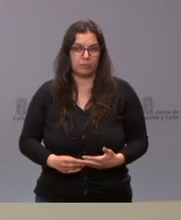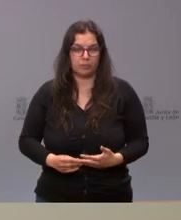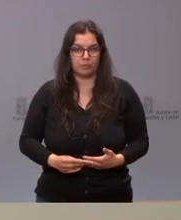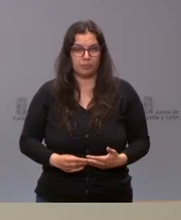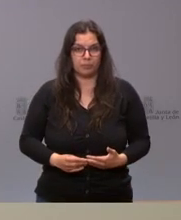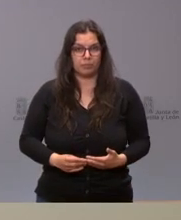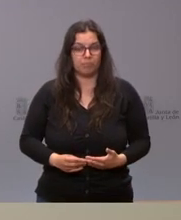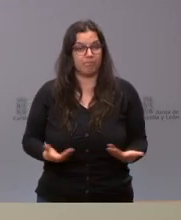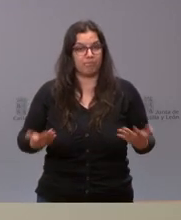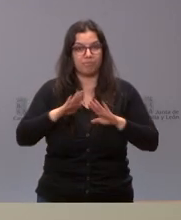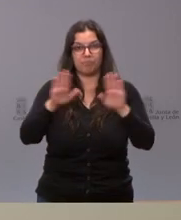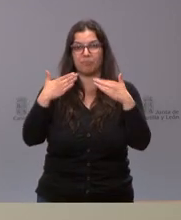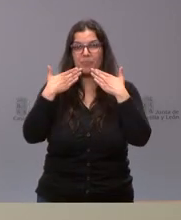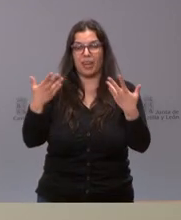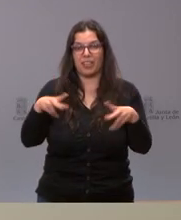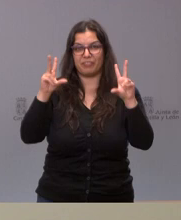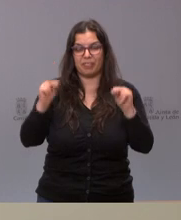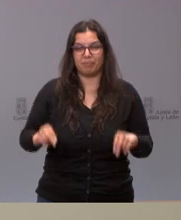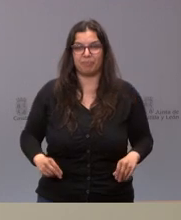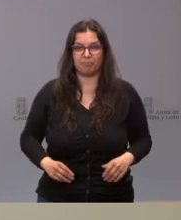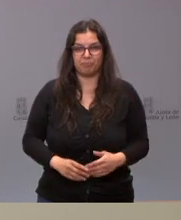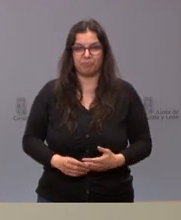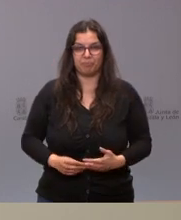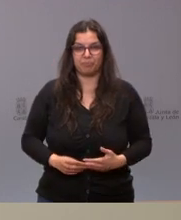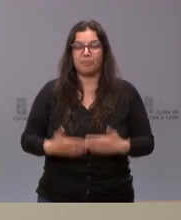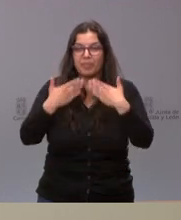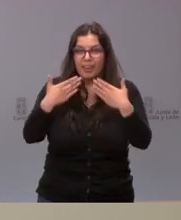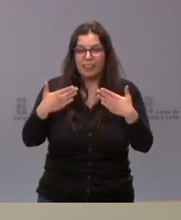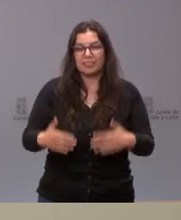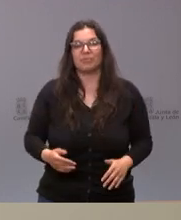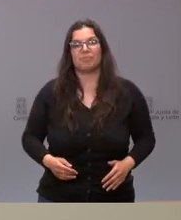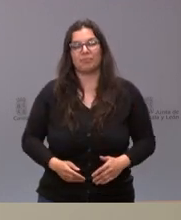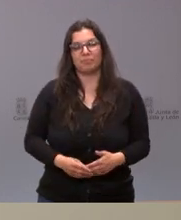Pues es todo gracias hemos terminado Pues muchas gracias